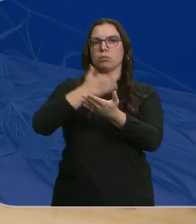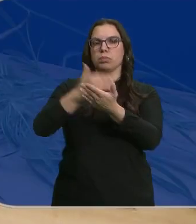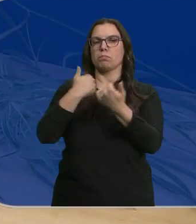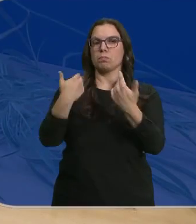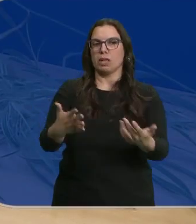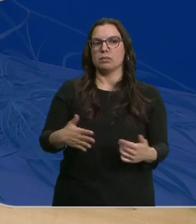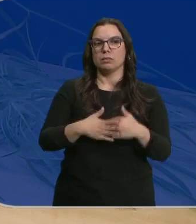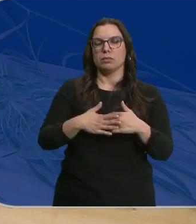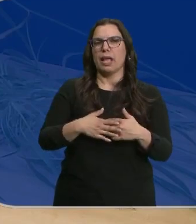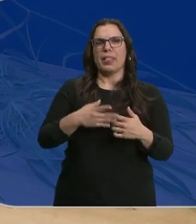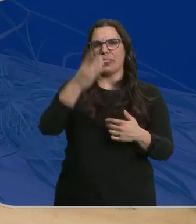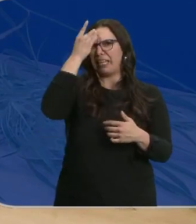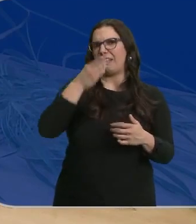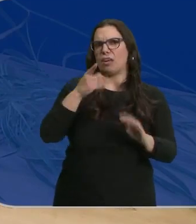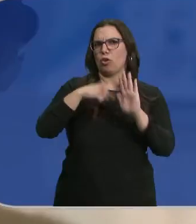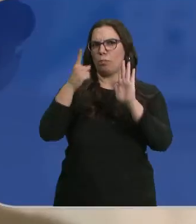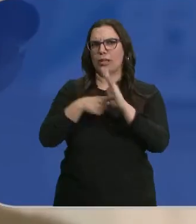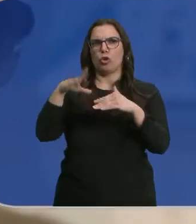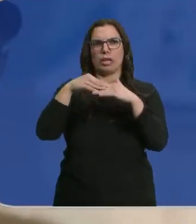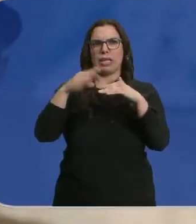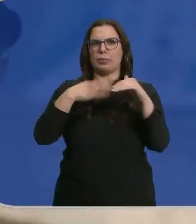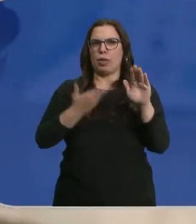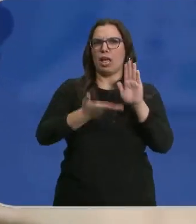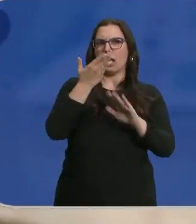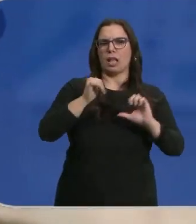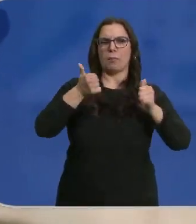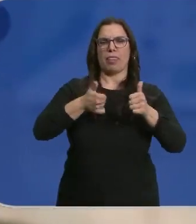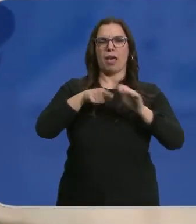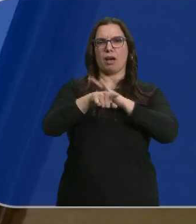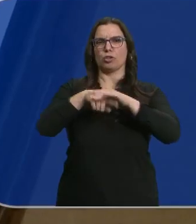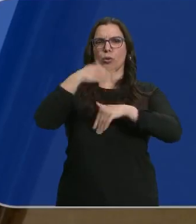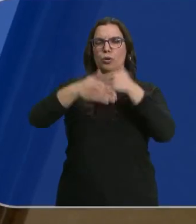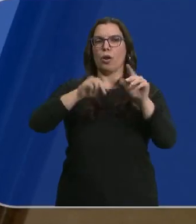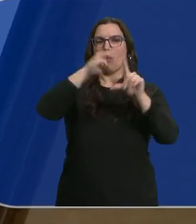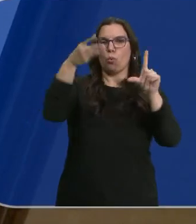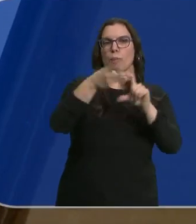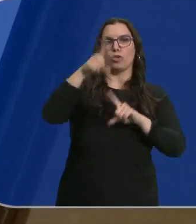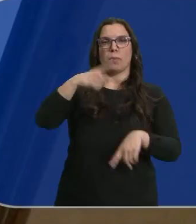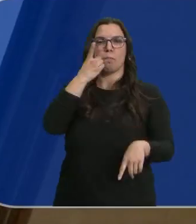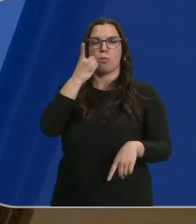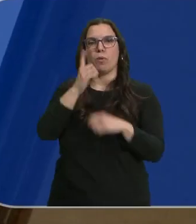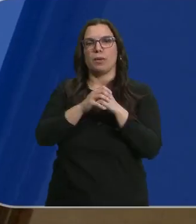mayor. Es completamente digital. El cliente puede darse de alta y empezar a operar en la web, pero también desde el móvil. Ofrecemos unas